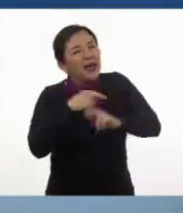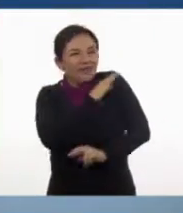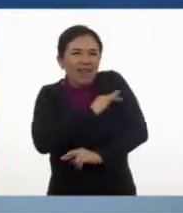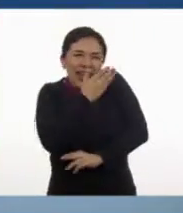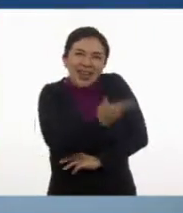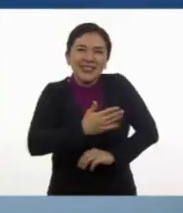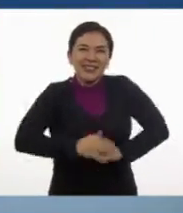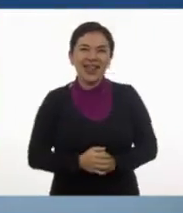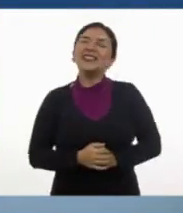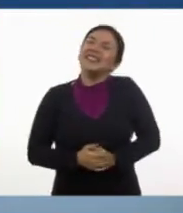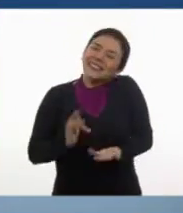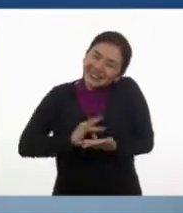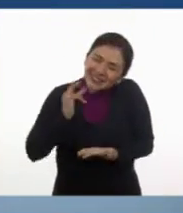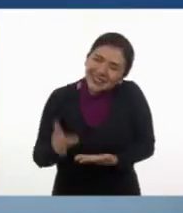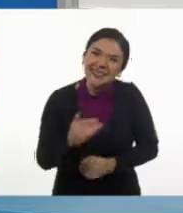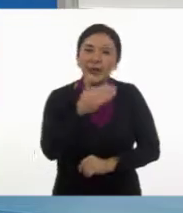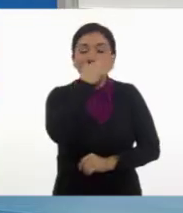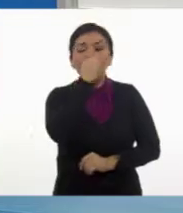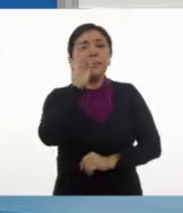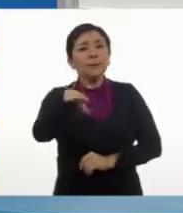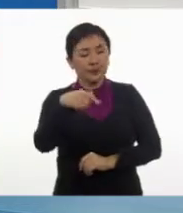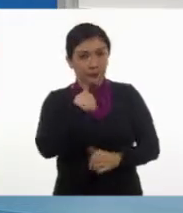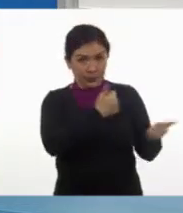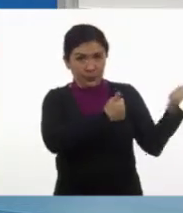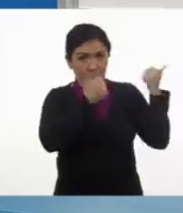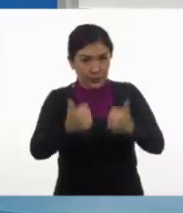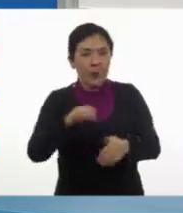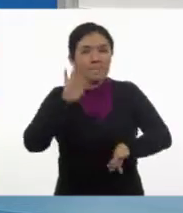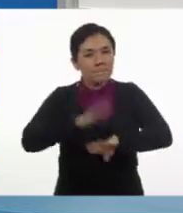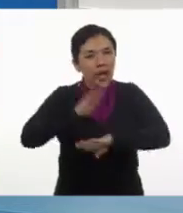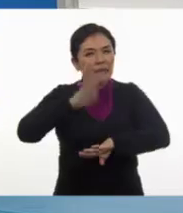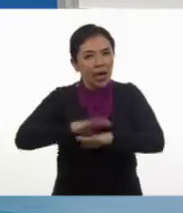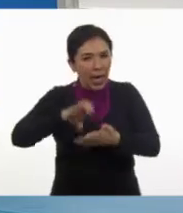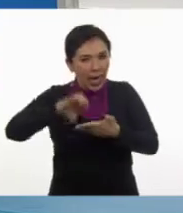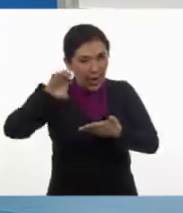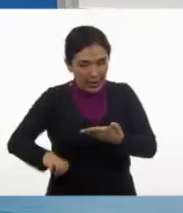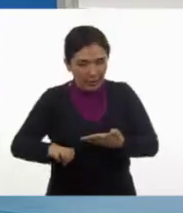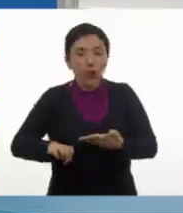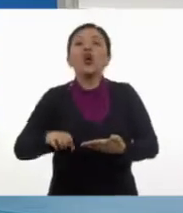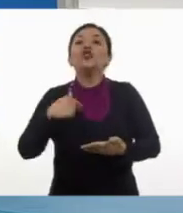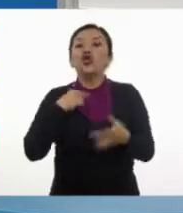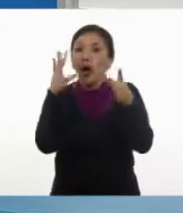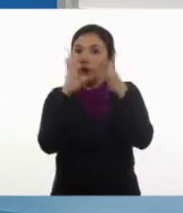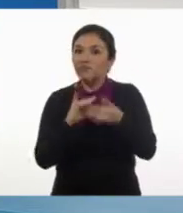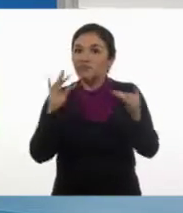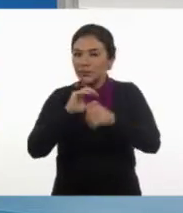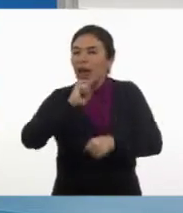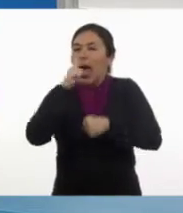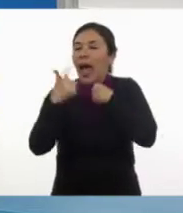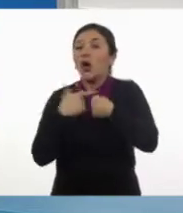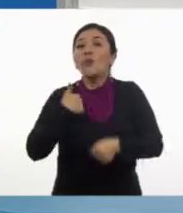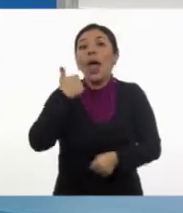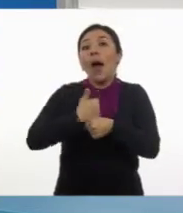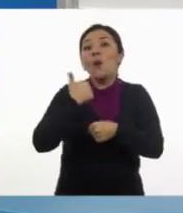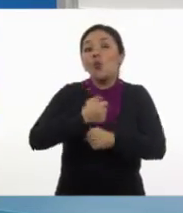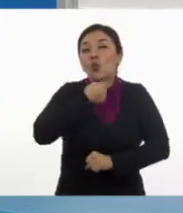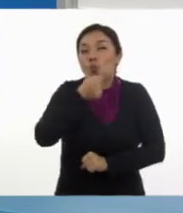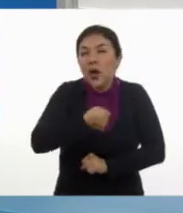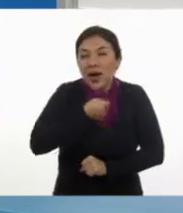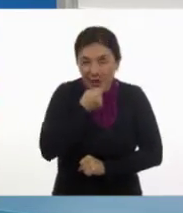felicidades. Ay, muchas gracias. Les traigo más ejemplos y les voy a contar algo sobre mi abuelito.